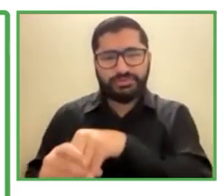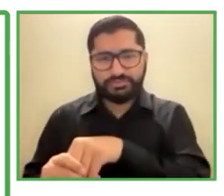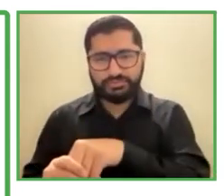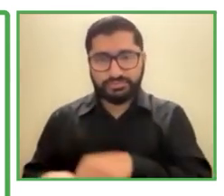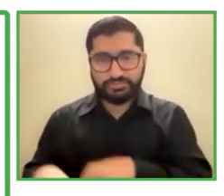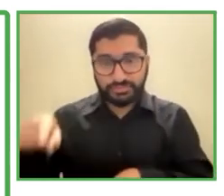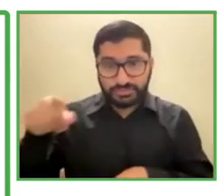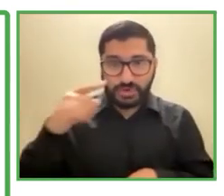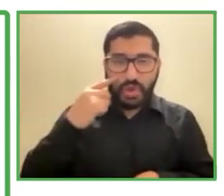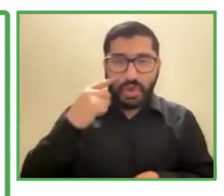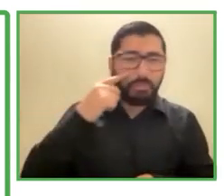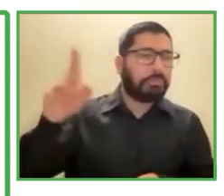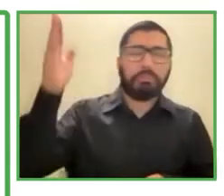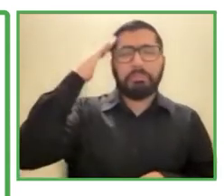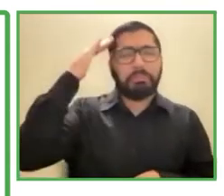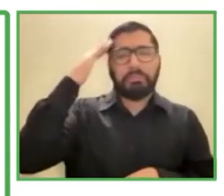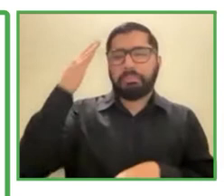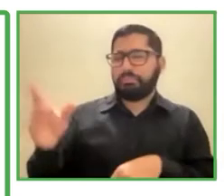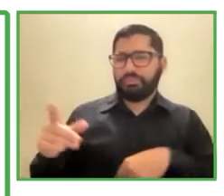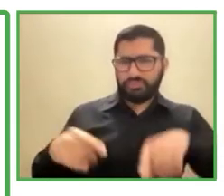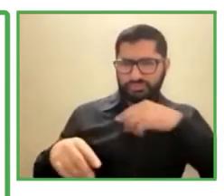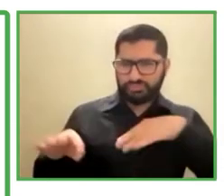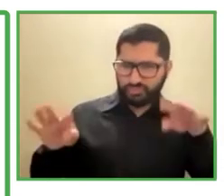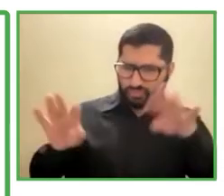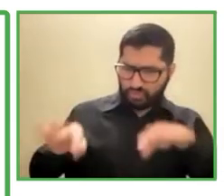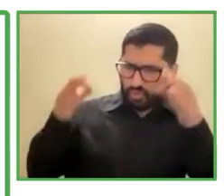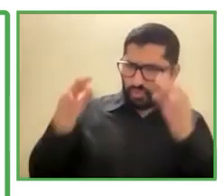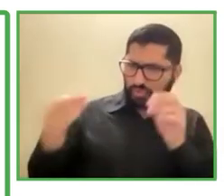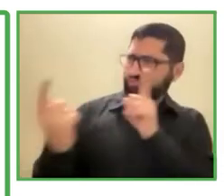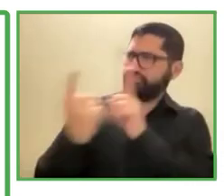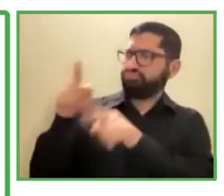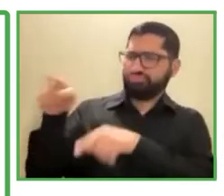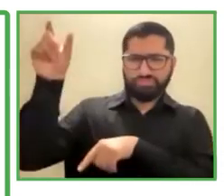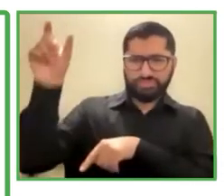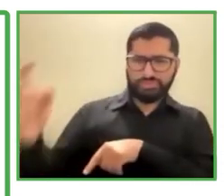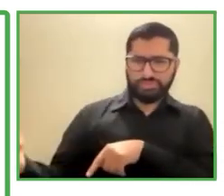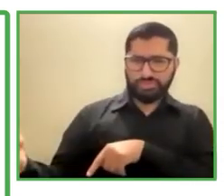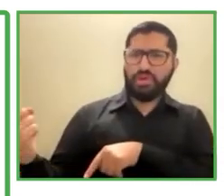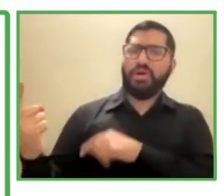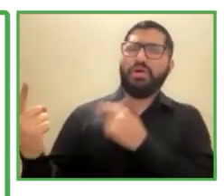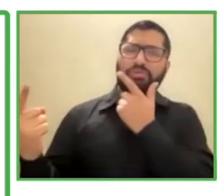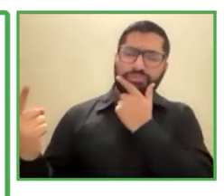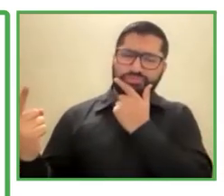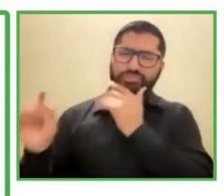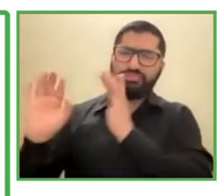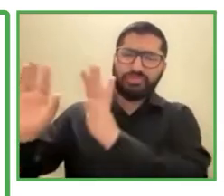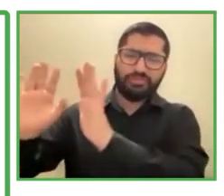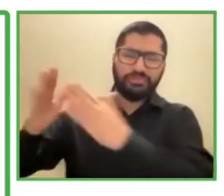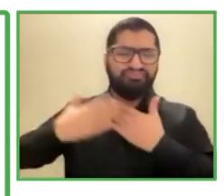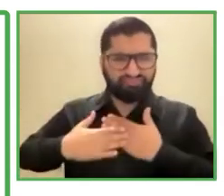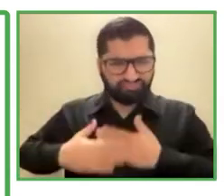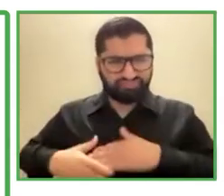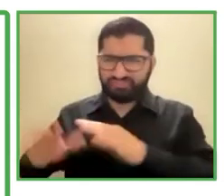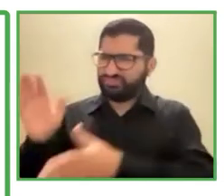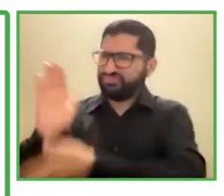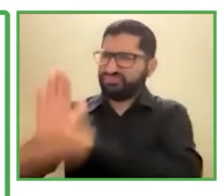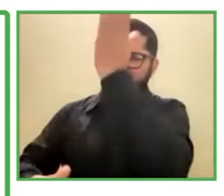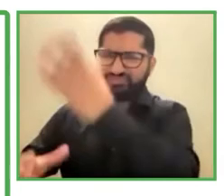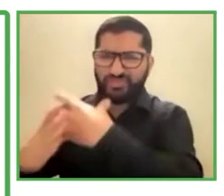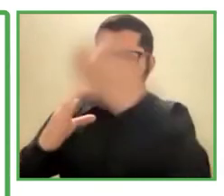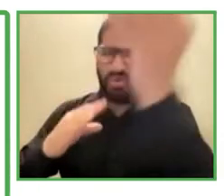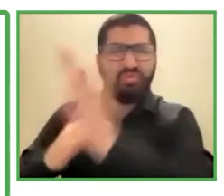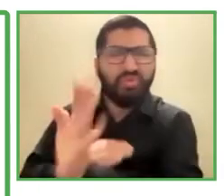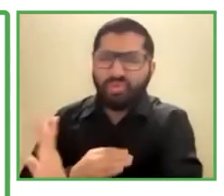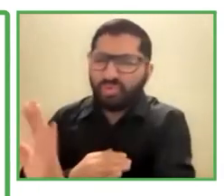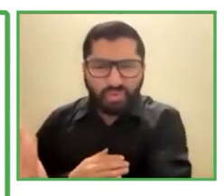conocimos en ese momento. Le dimos la oportunidad de desarrollarse, de reubicarlo, ¿no es cierto?, y una persona joven de